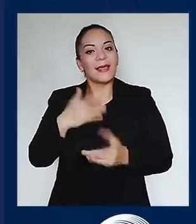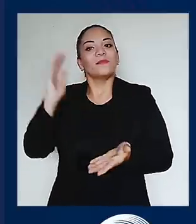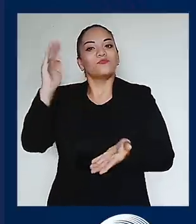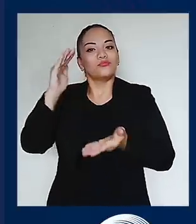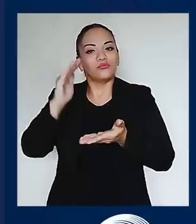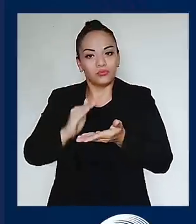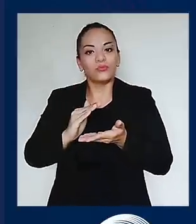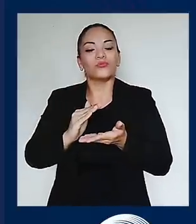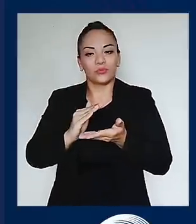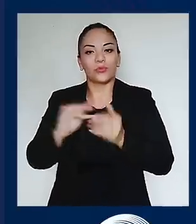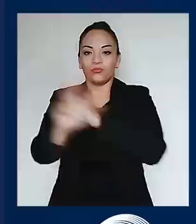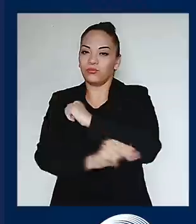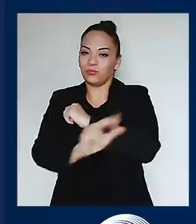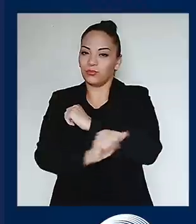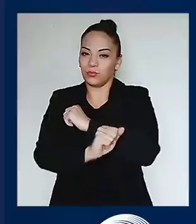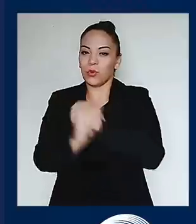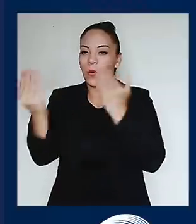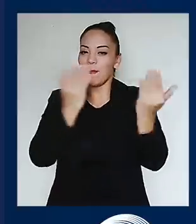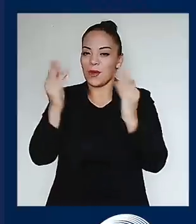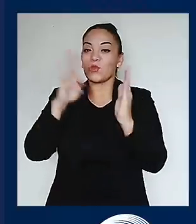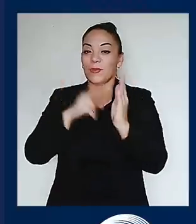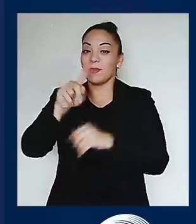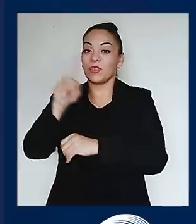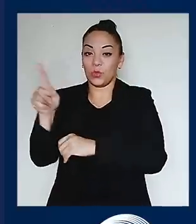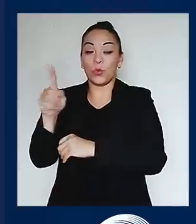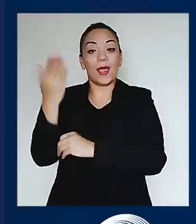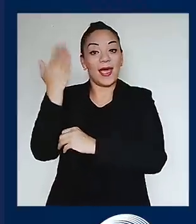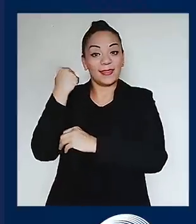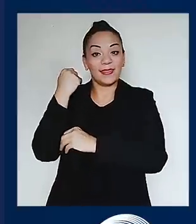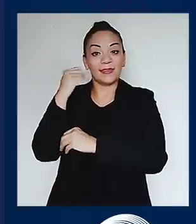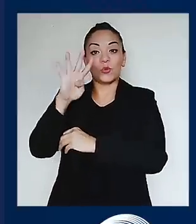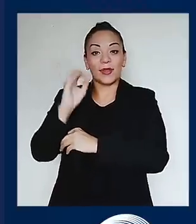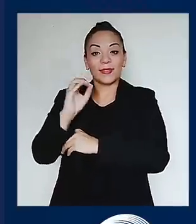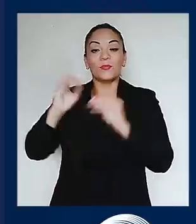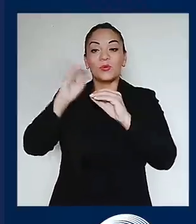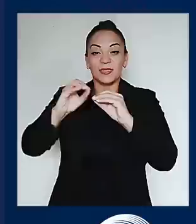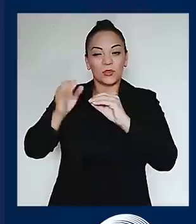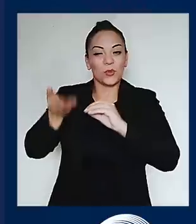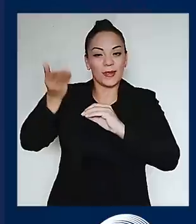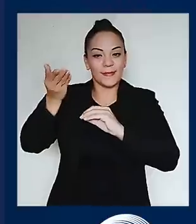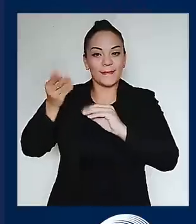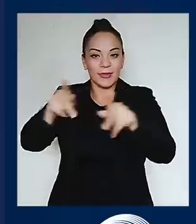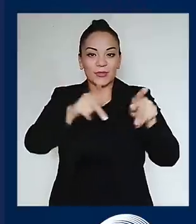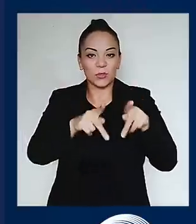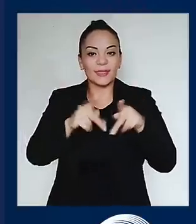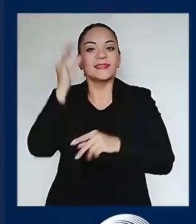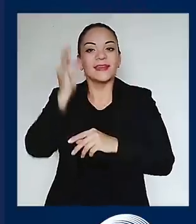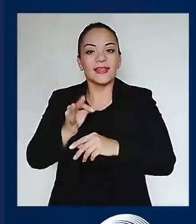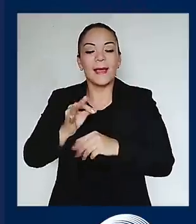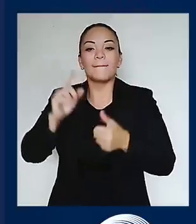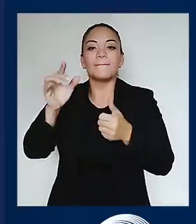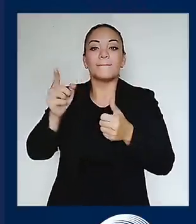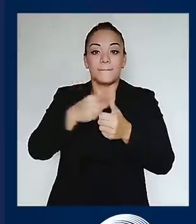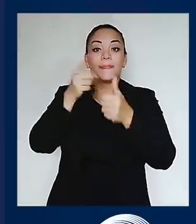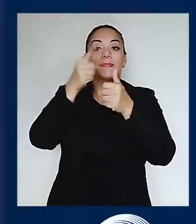diferencia del 2021, cuando más del 40% de la población la consideraba